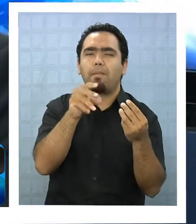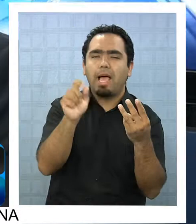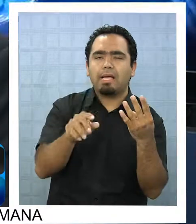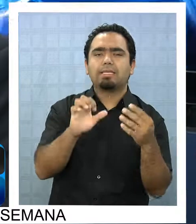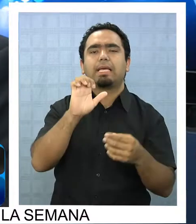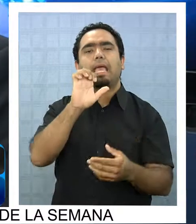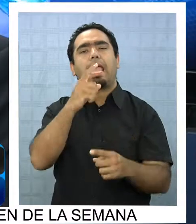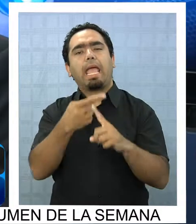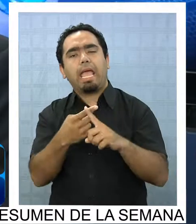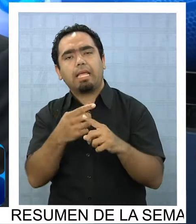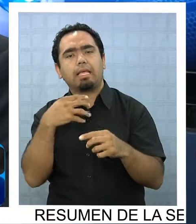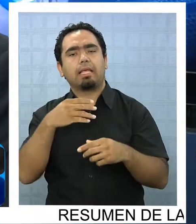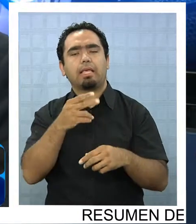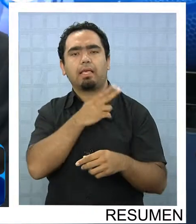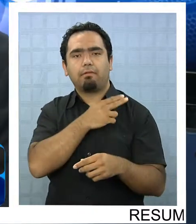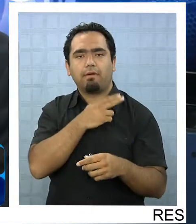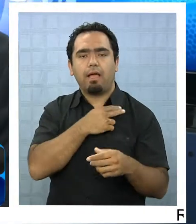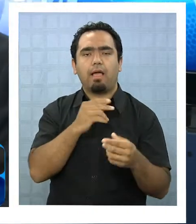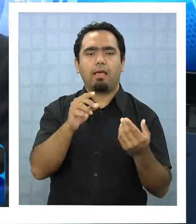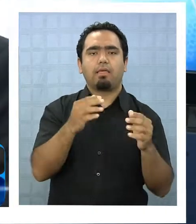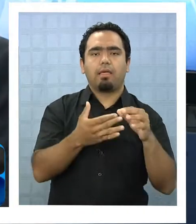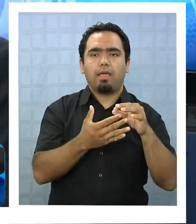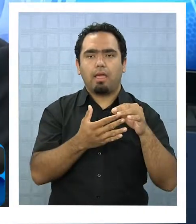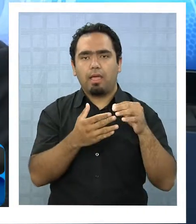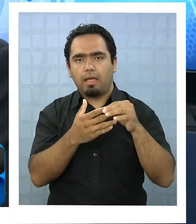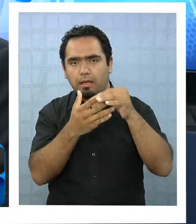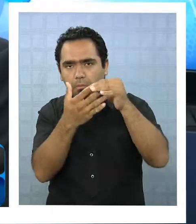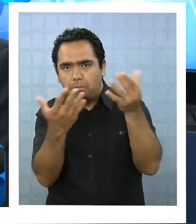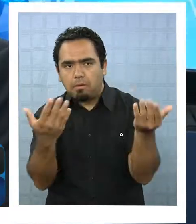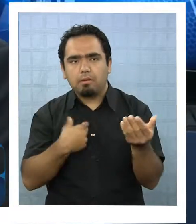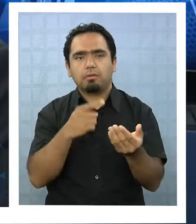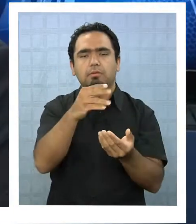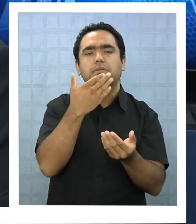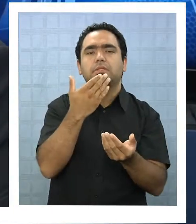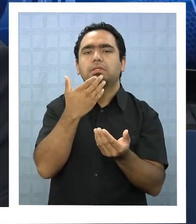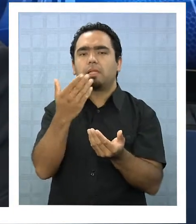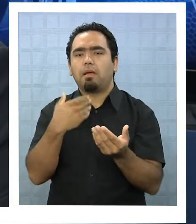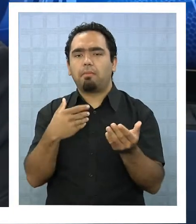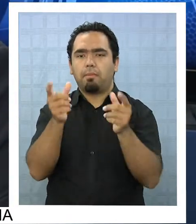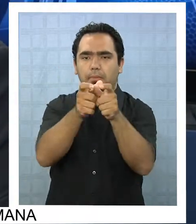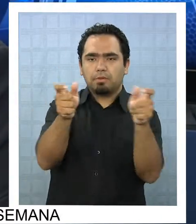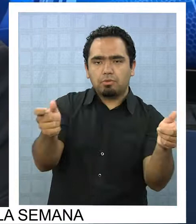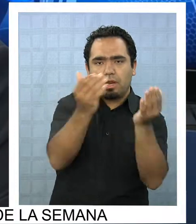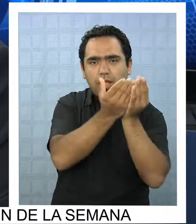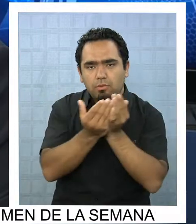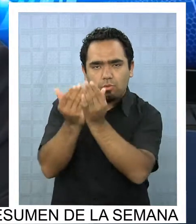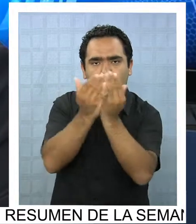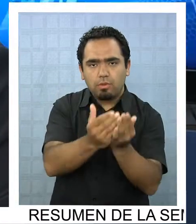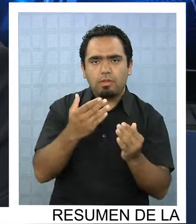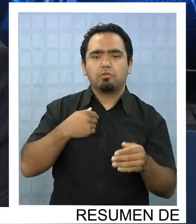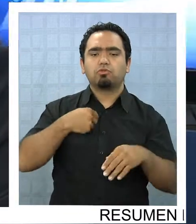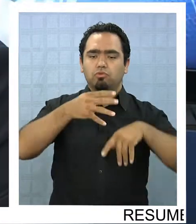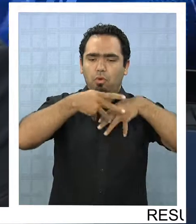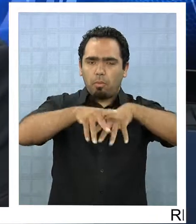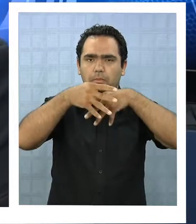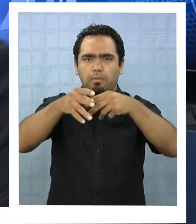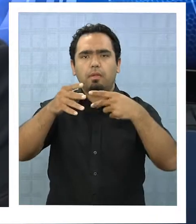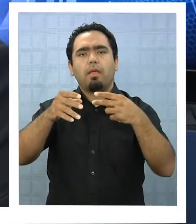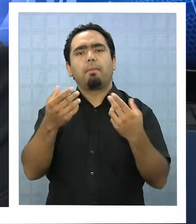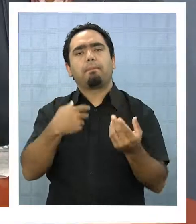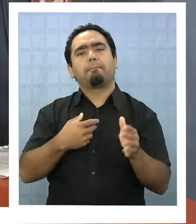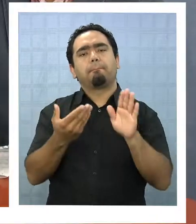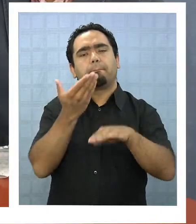jefe de campaña Marcel Claude, con Cristian Yamet, con los dirigentes estudiantiles he marchado por la despenalización de la droga,